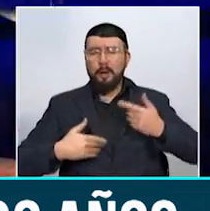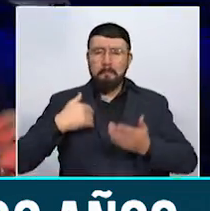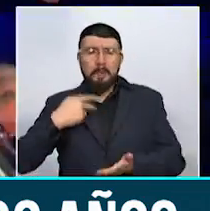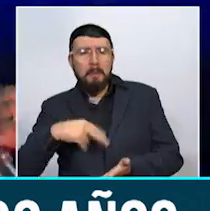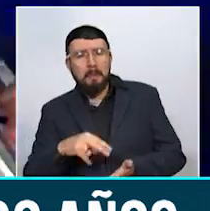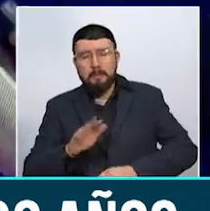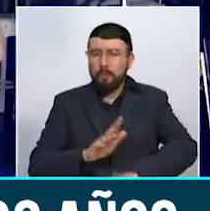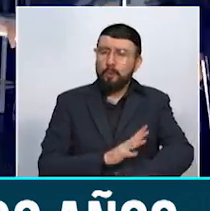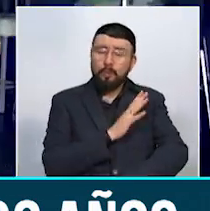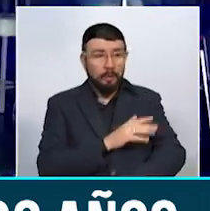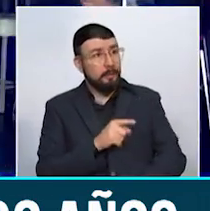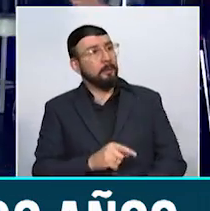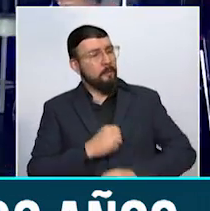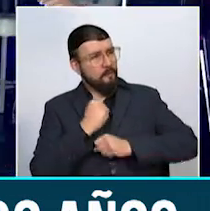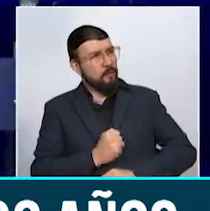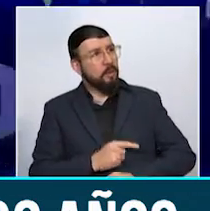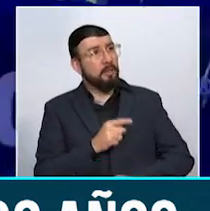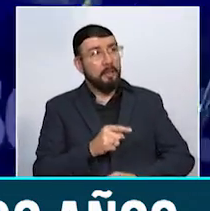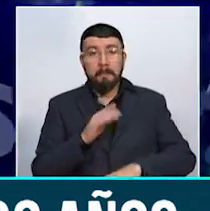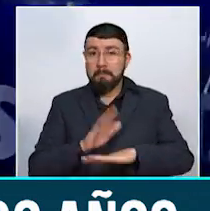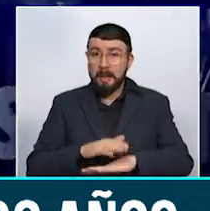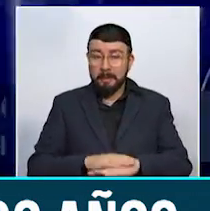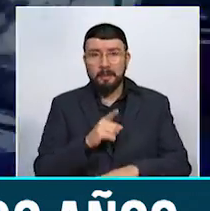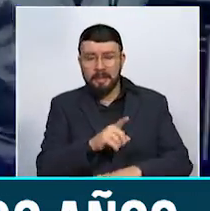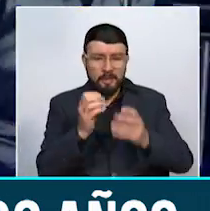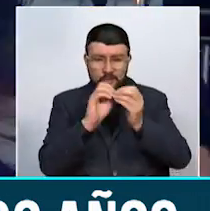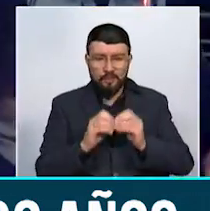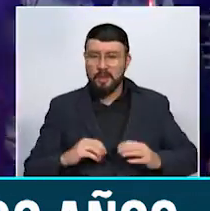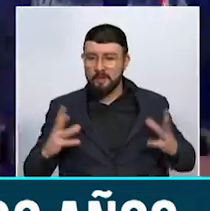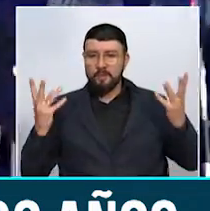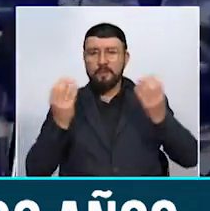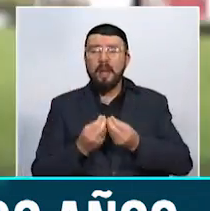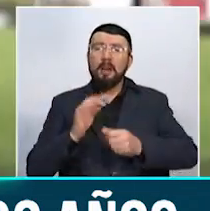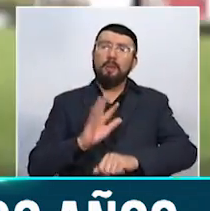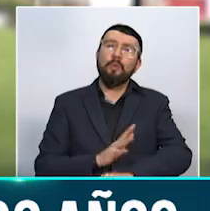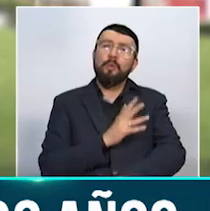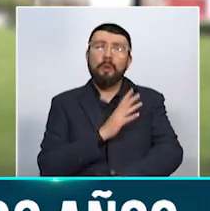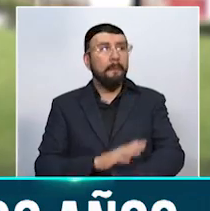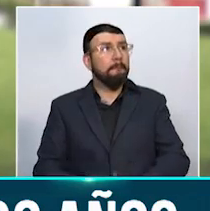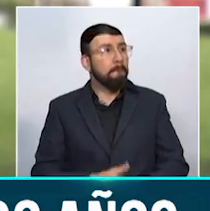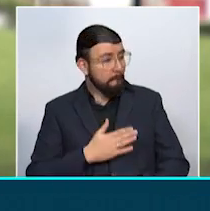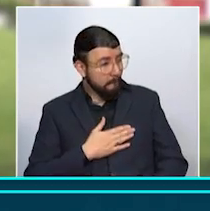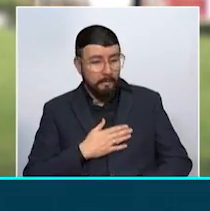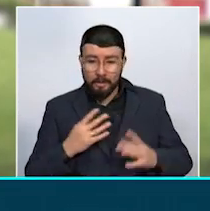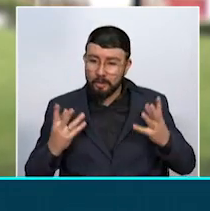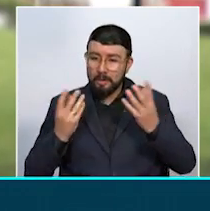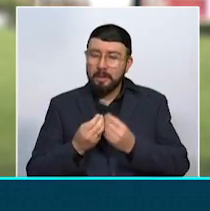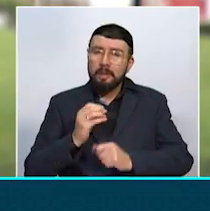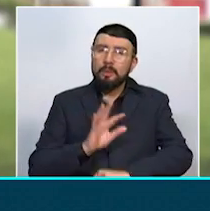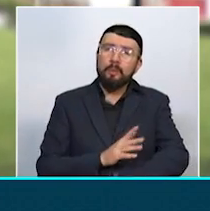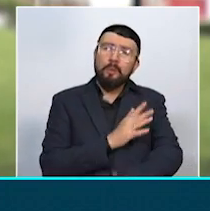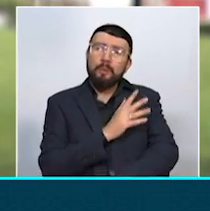se ha convertido en una fortaleza que le ha permitido crear un show musical. Esta actuación mía es con el fin de